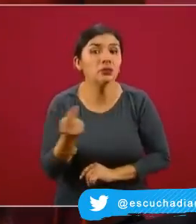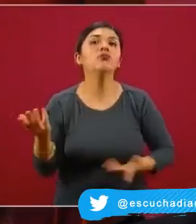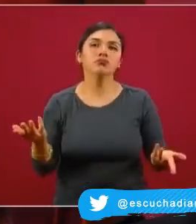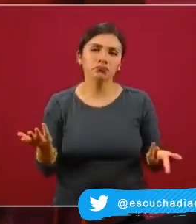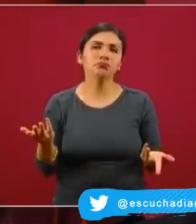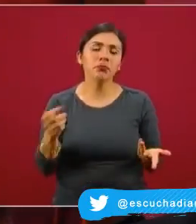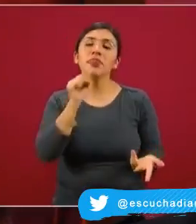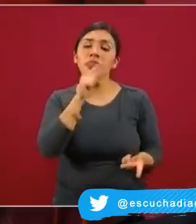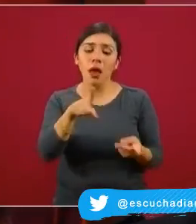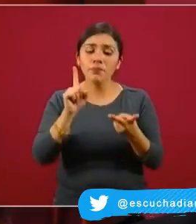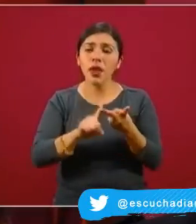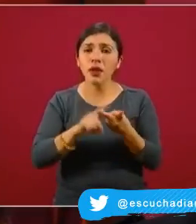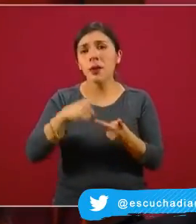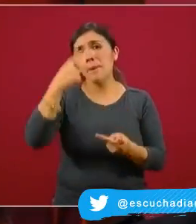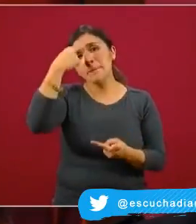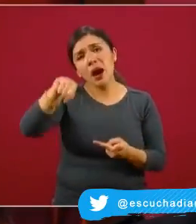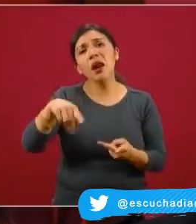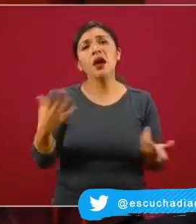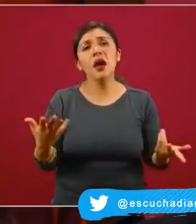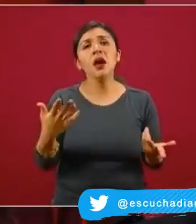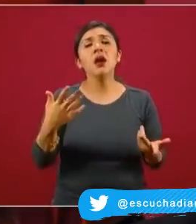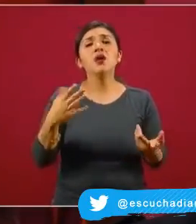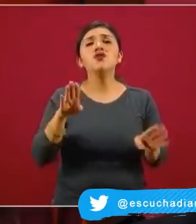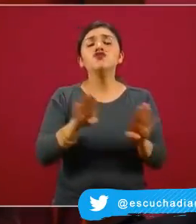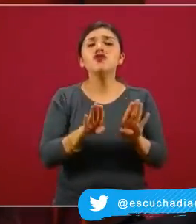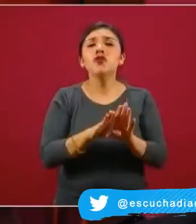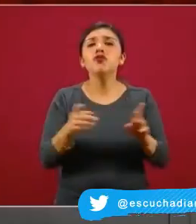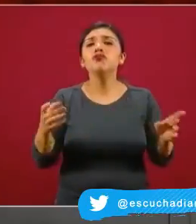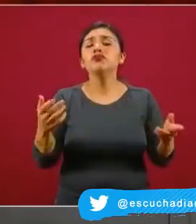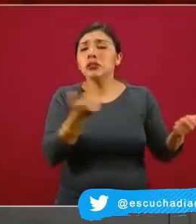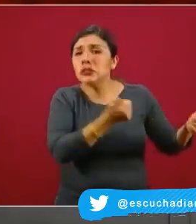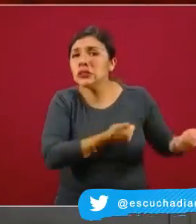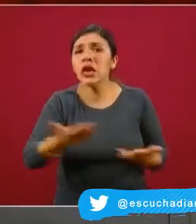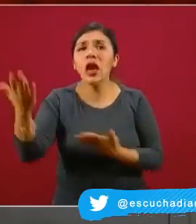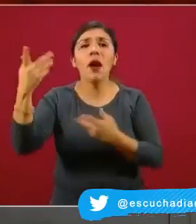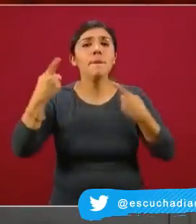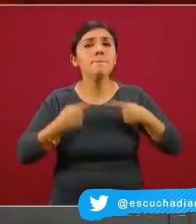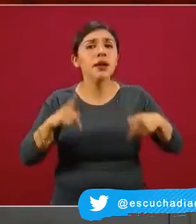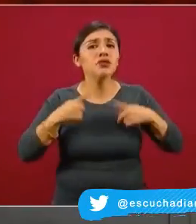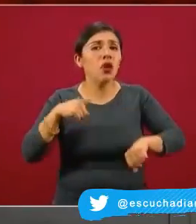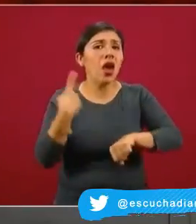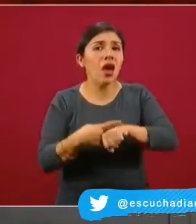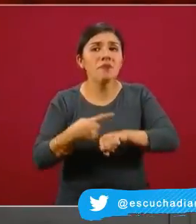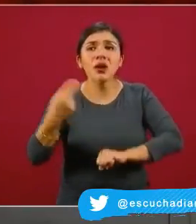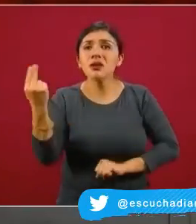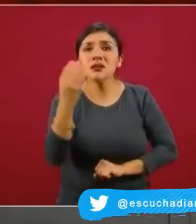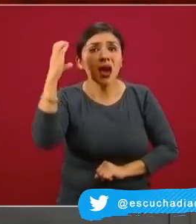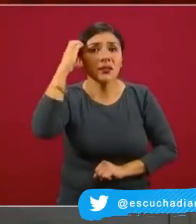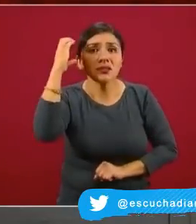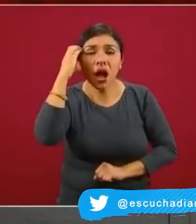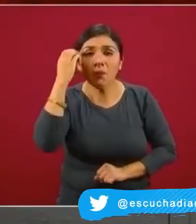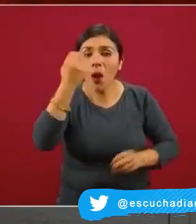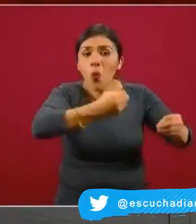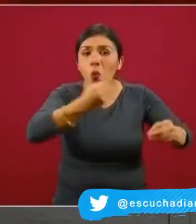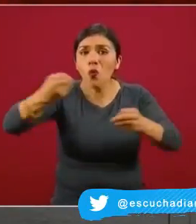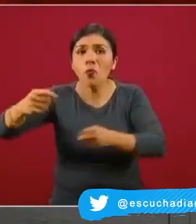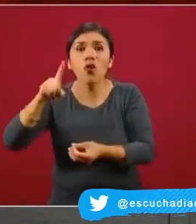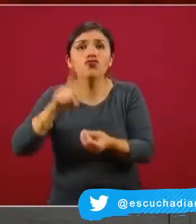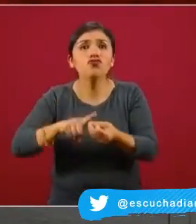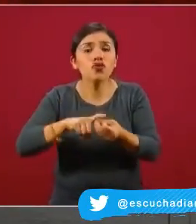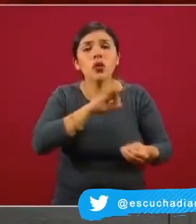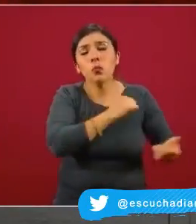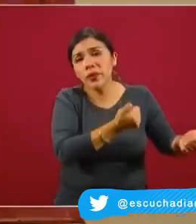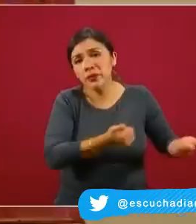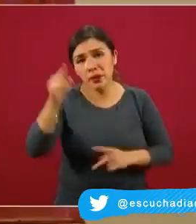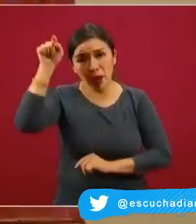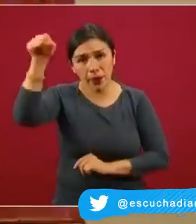pero también en el tema de la transferencia o el traslado de pacientes que necesitan estas camas entre las unidades que